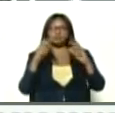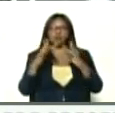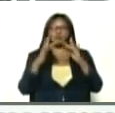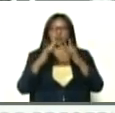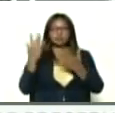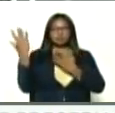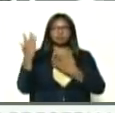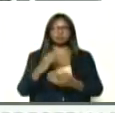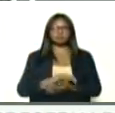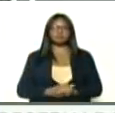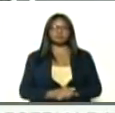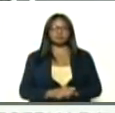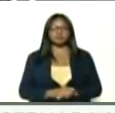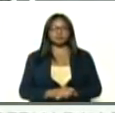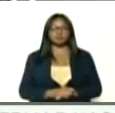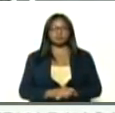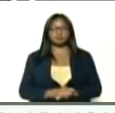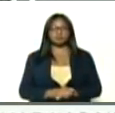José,